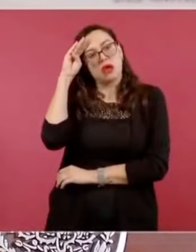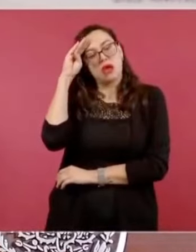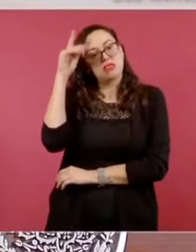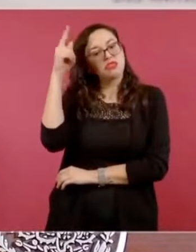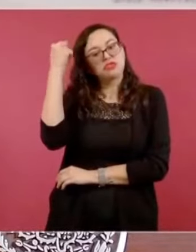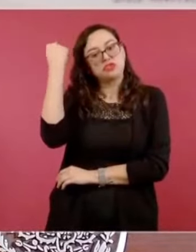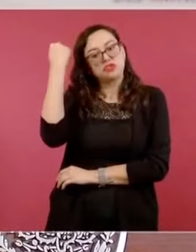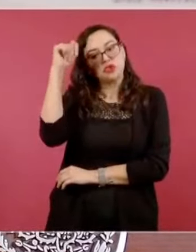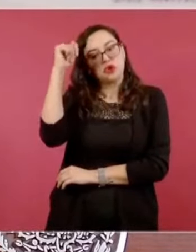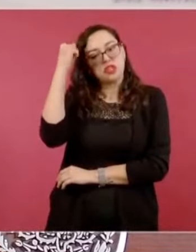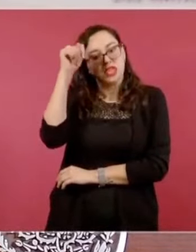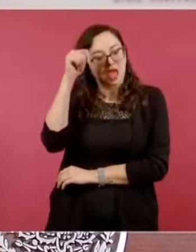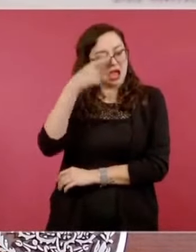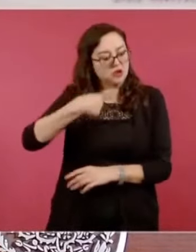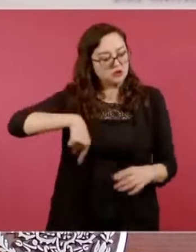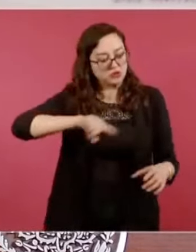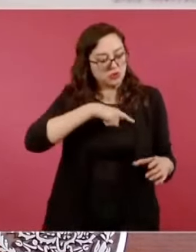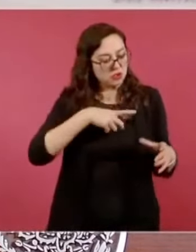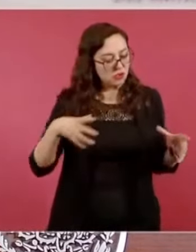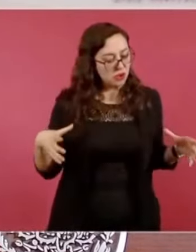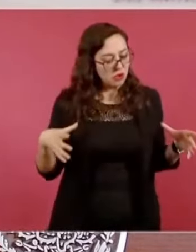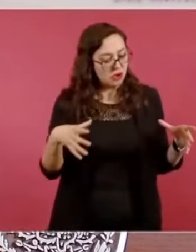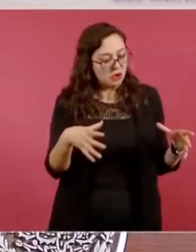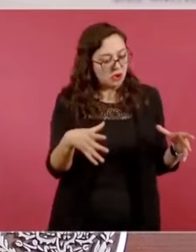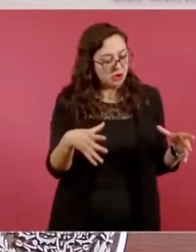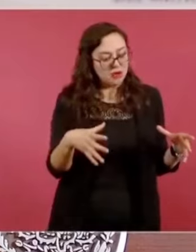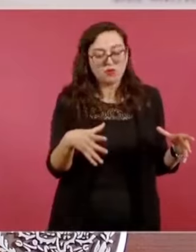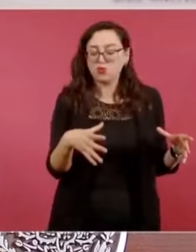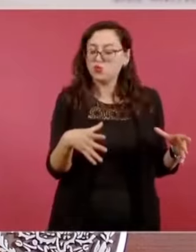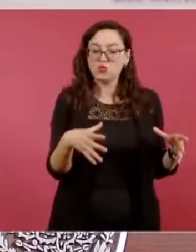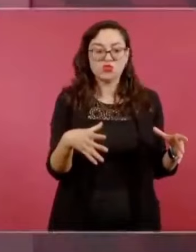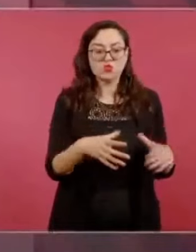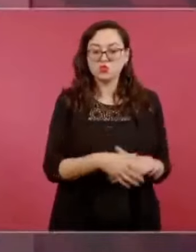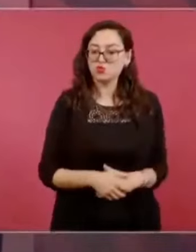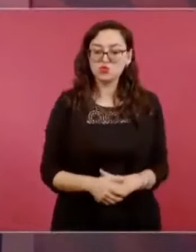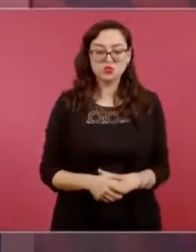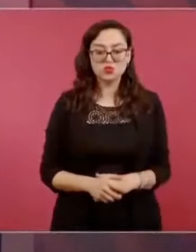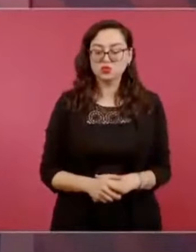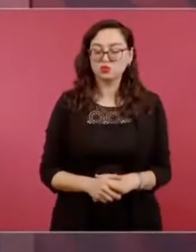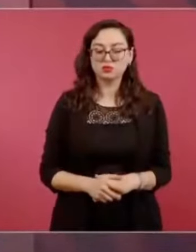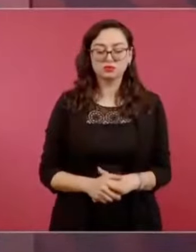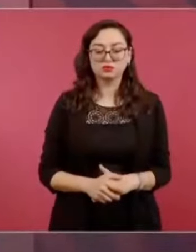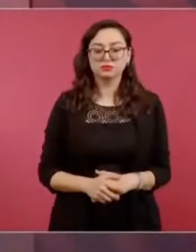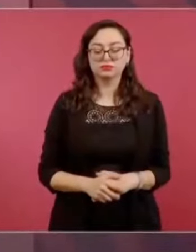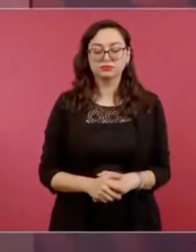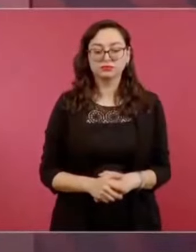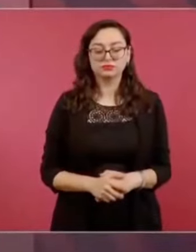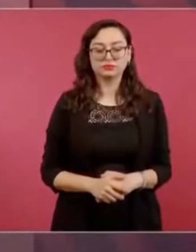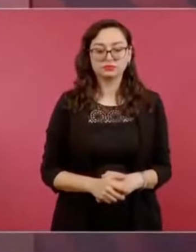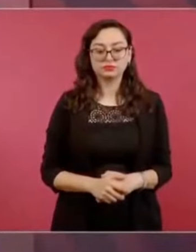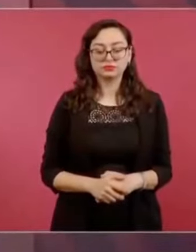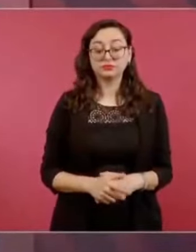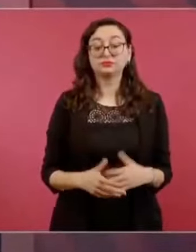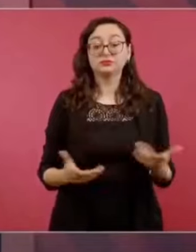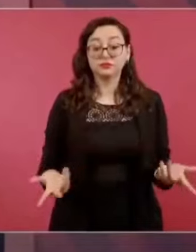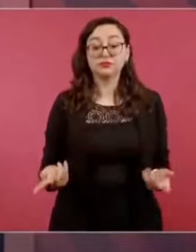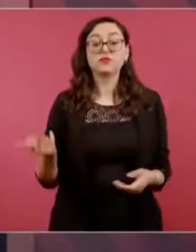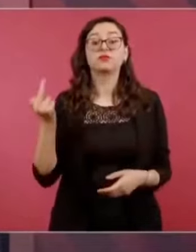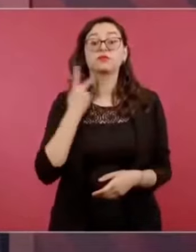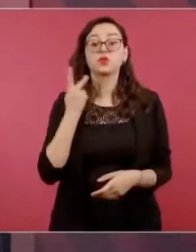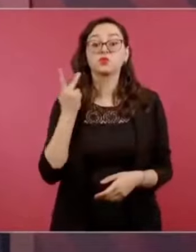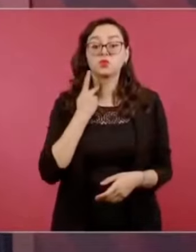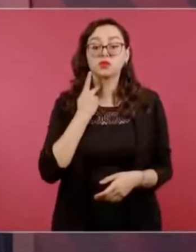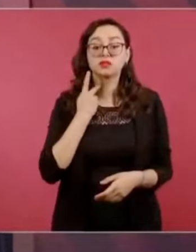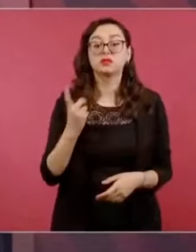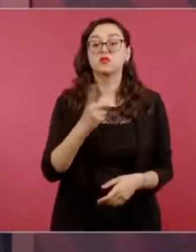entonces los políticos tenemos que